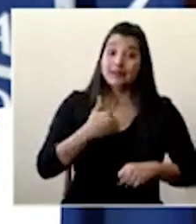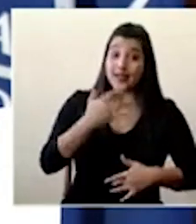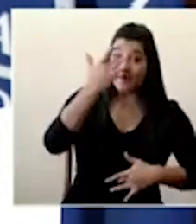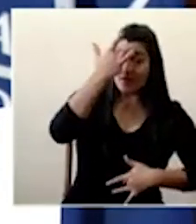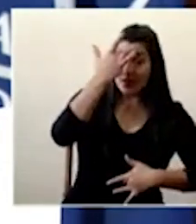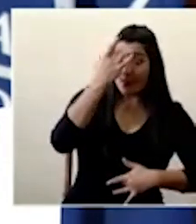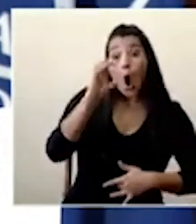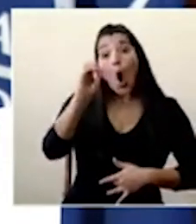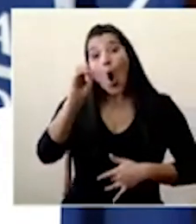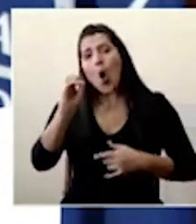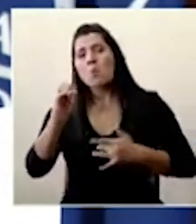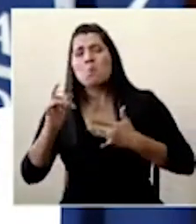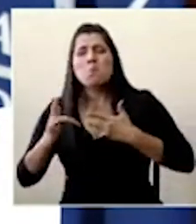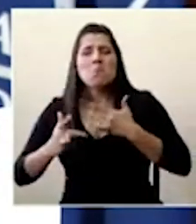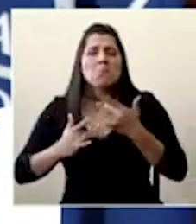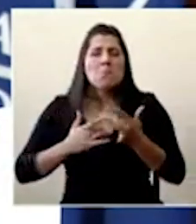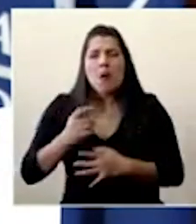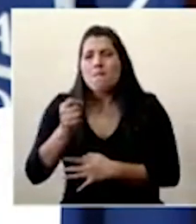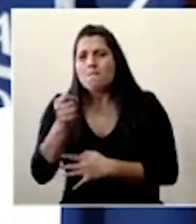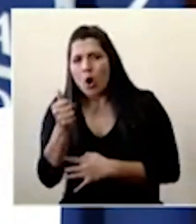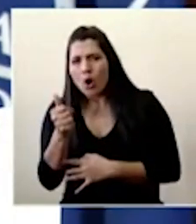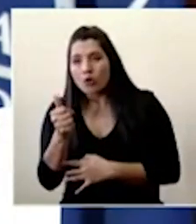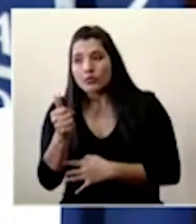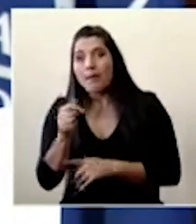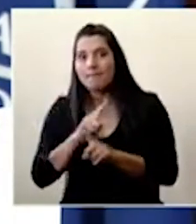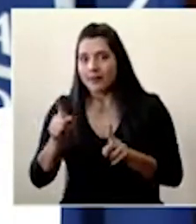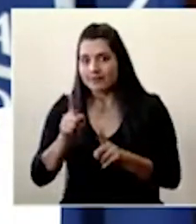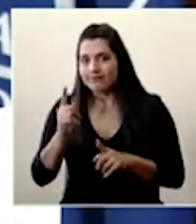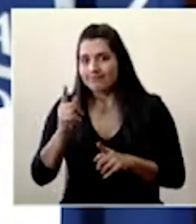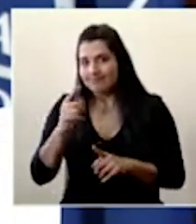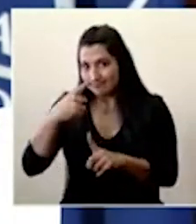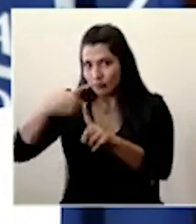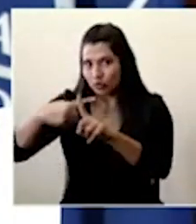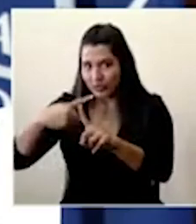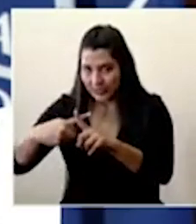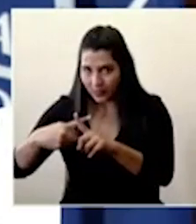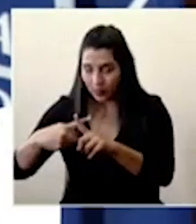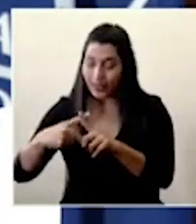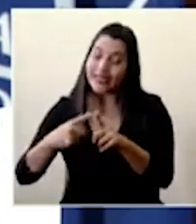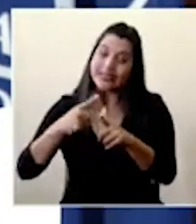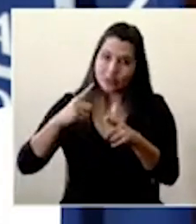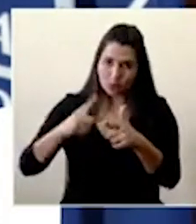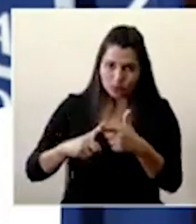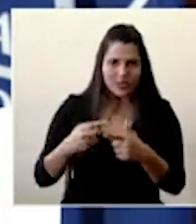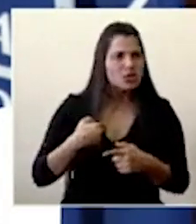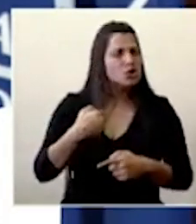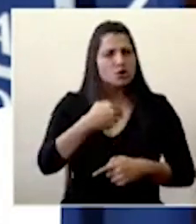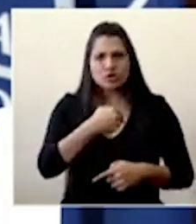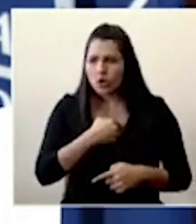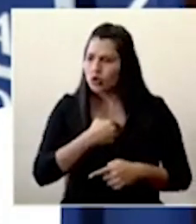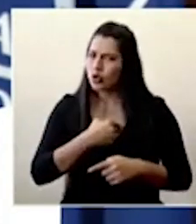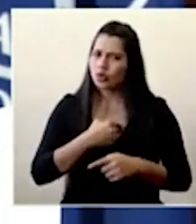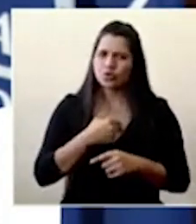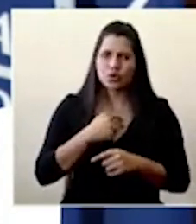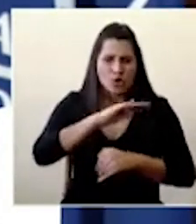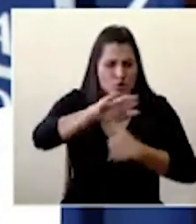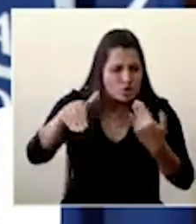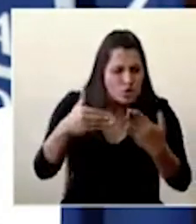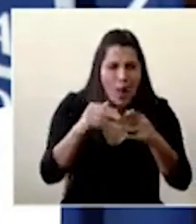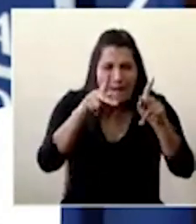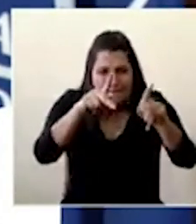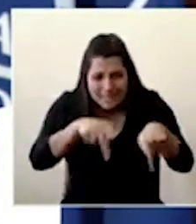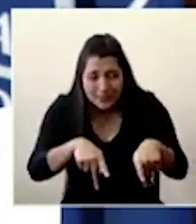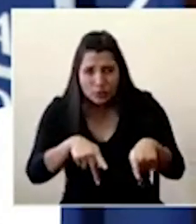sospechoso y puede haber eventualmente transmisión comunitaria nosotros hemos hecho todo lo que hemos encontrado y que se ha captado como caso